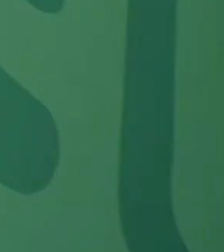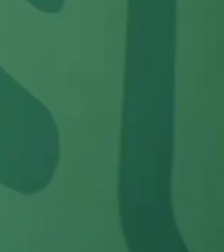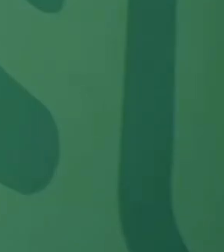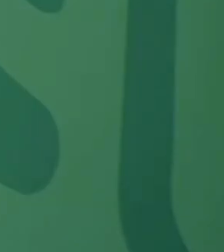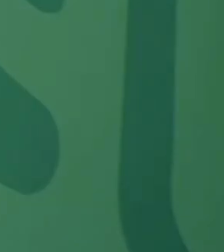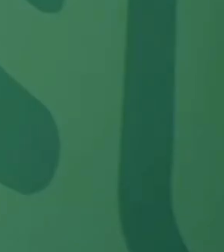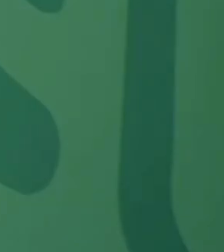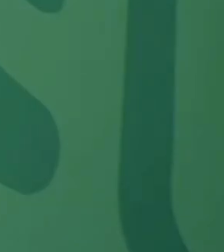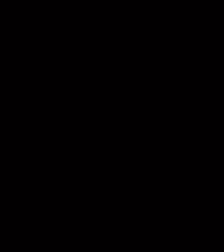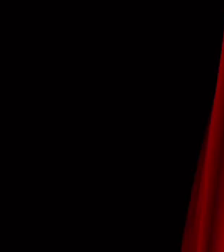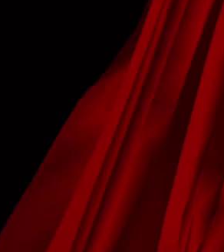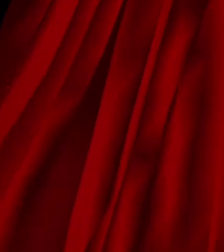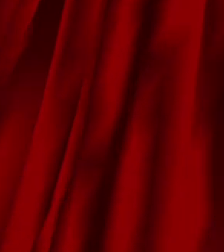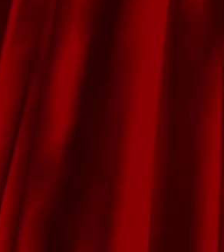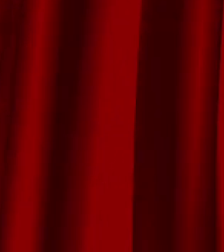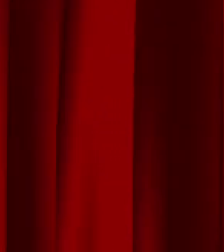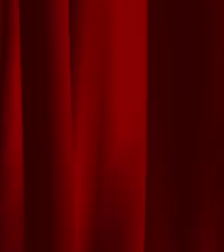recta, íntegra.